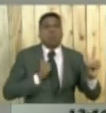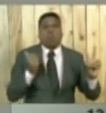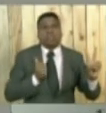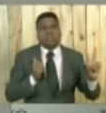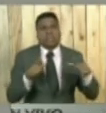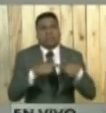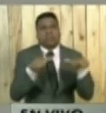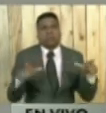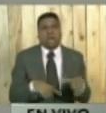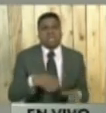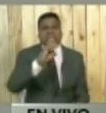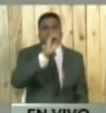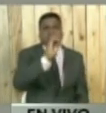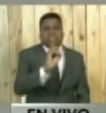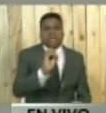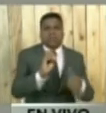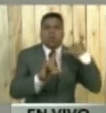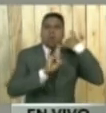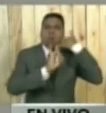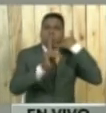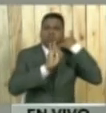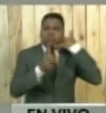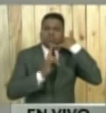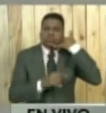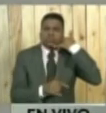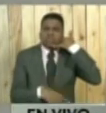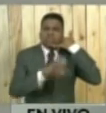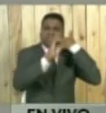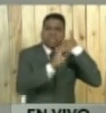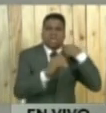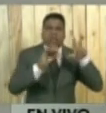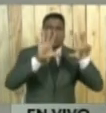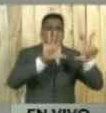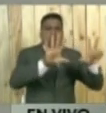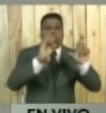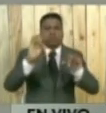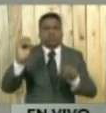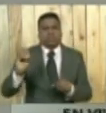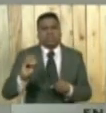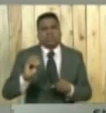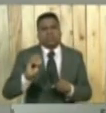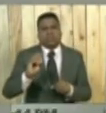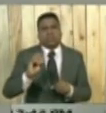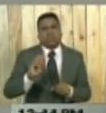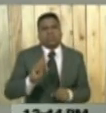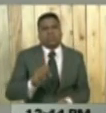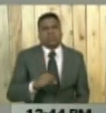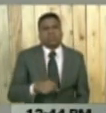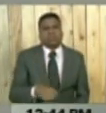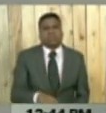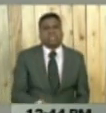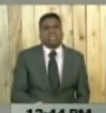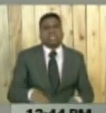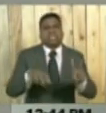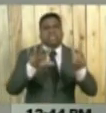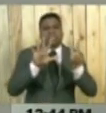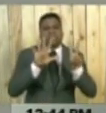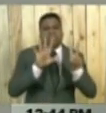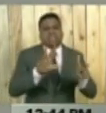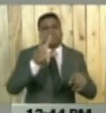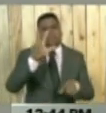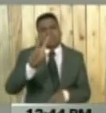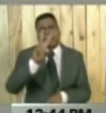a través del 0800 secuestro. 0800-73-28378.